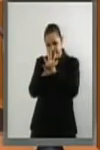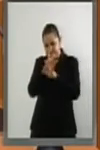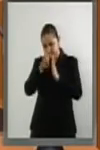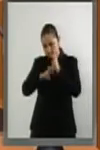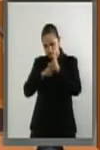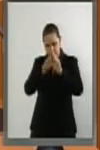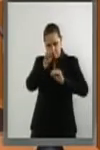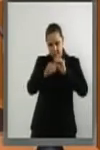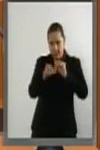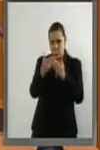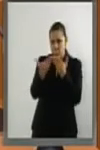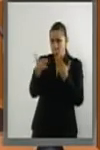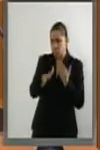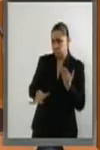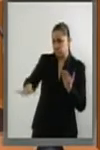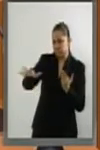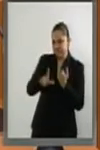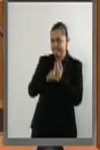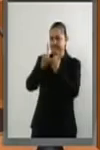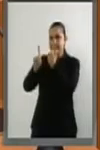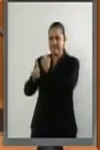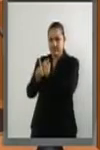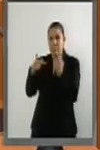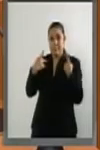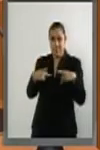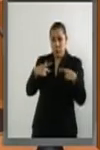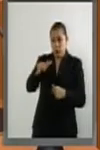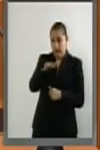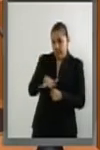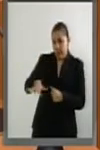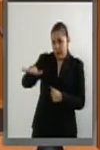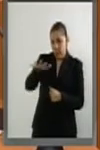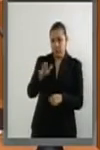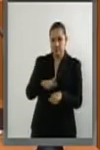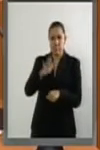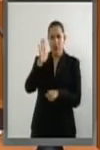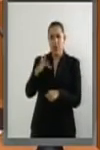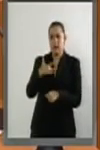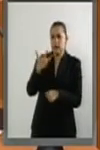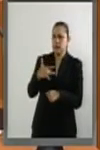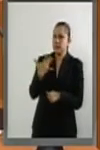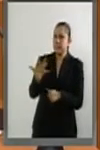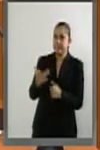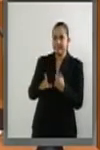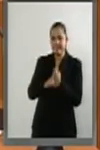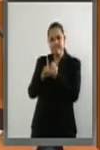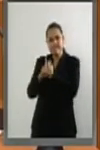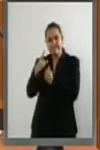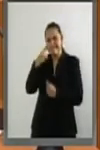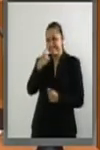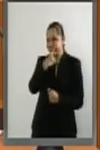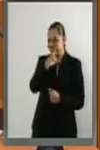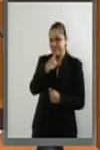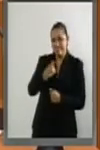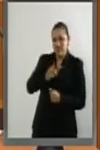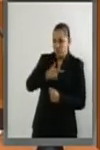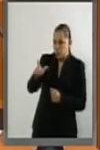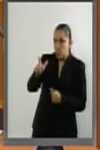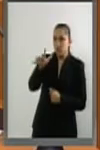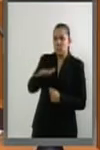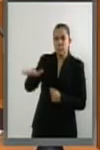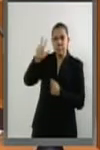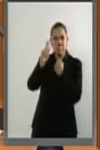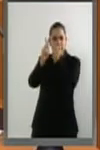inconformidad en la población y en la sociedad internacional. Los comicios estuvieron marcados por una nueva